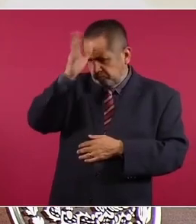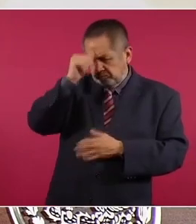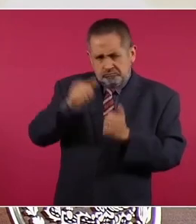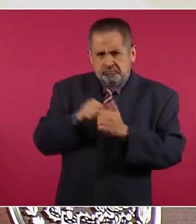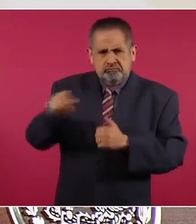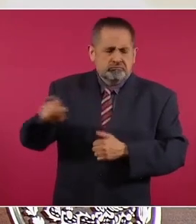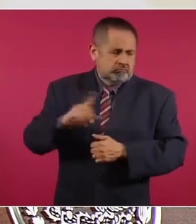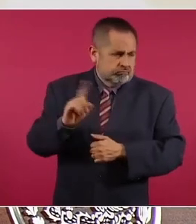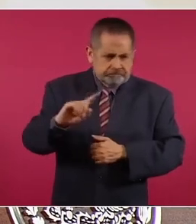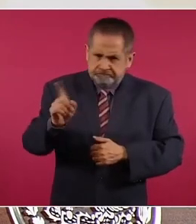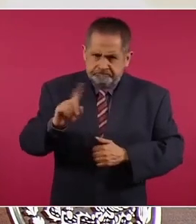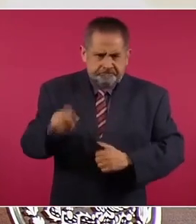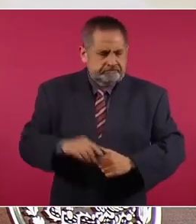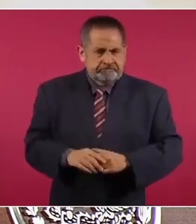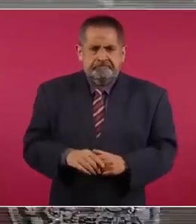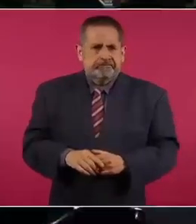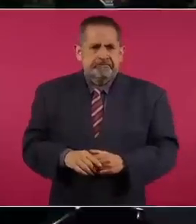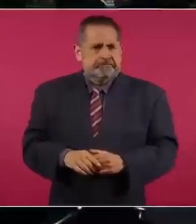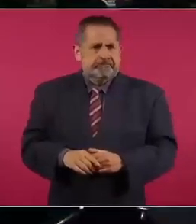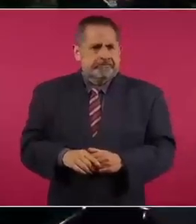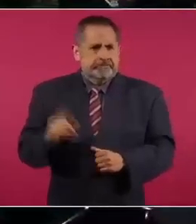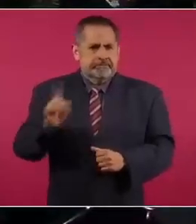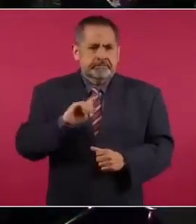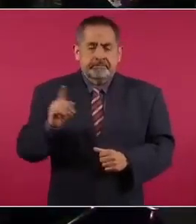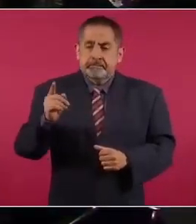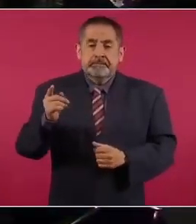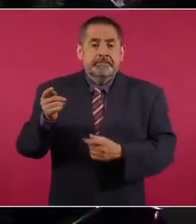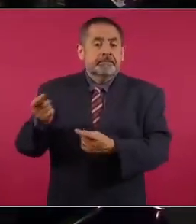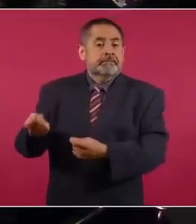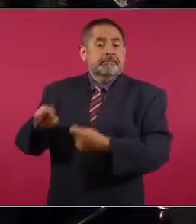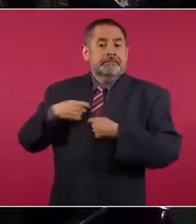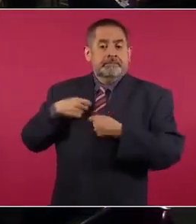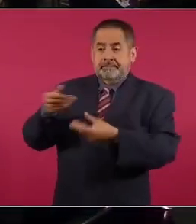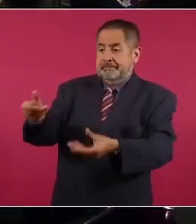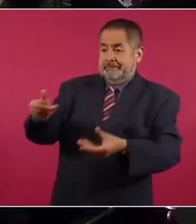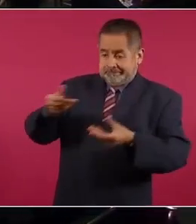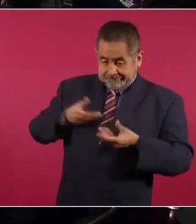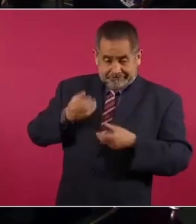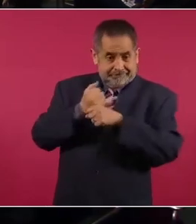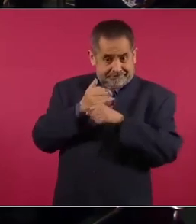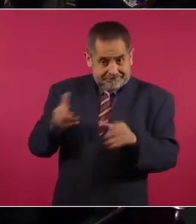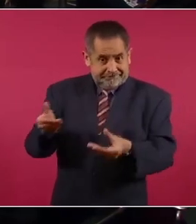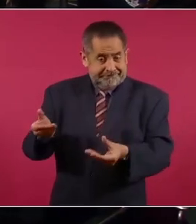o sea porque cuando a mí me entregan el informe